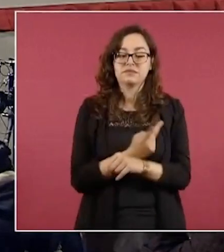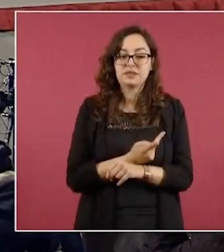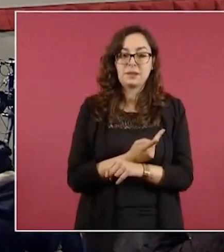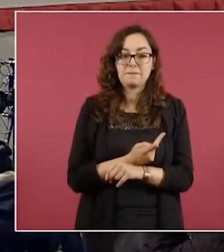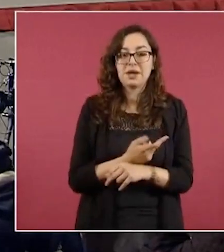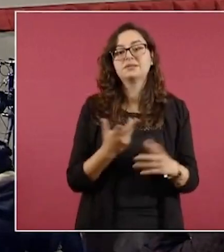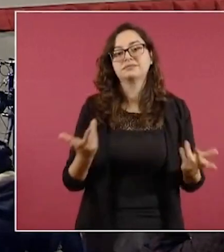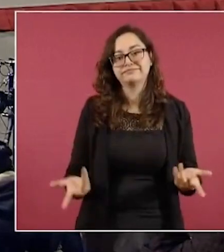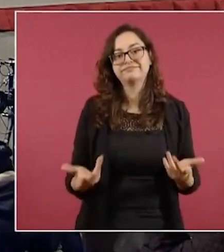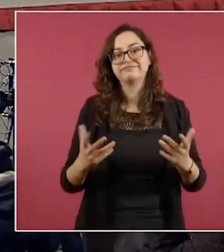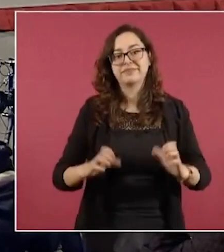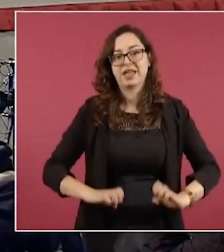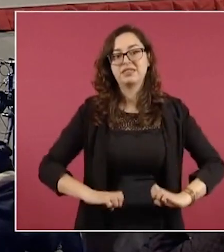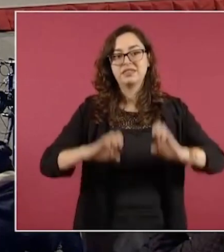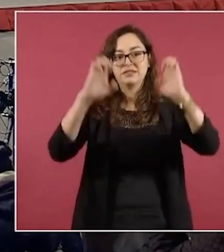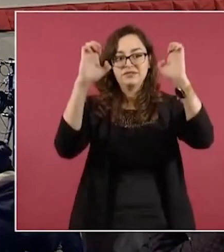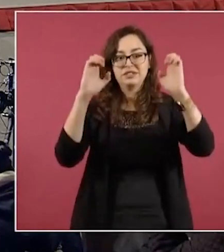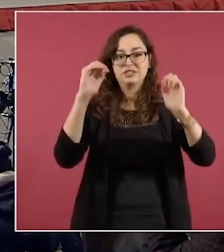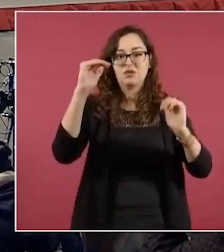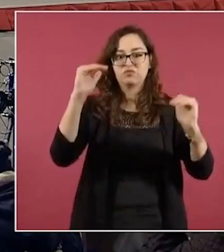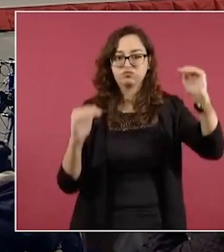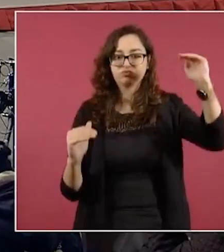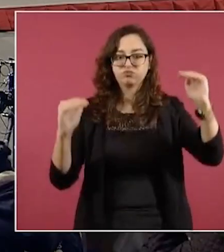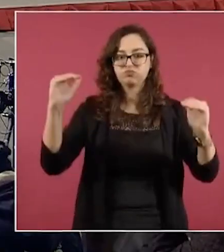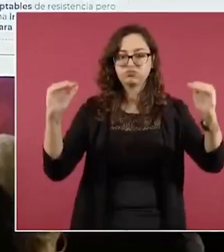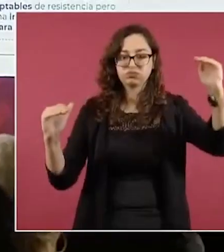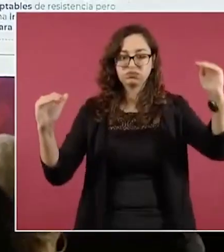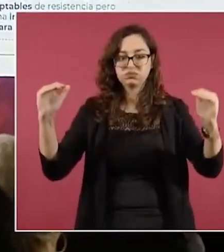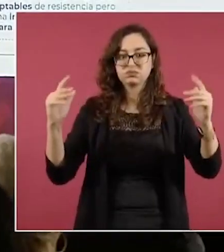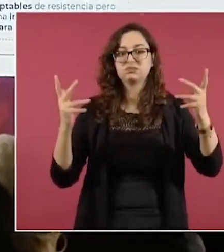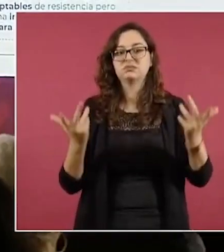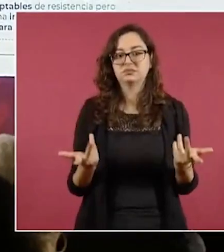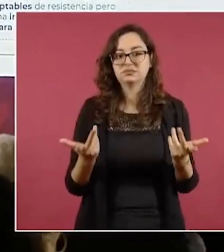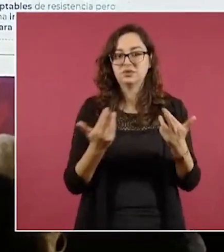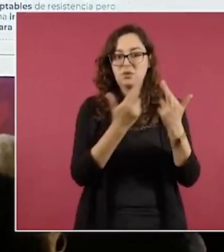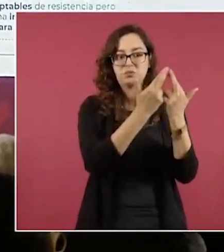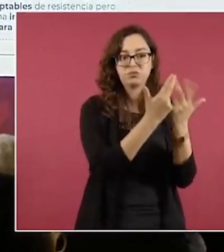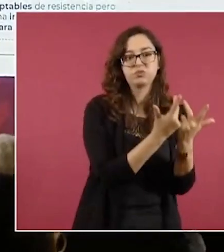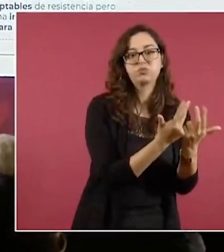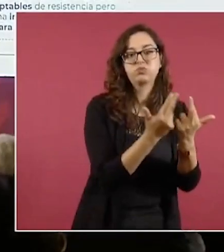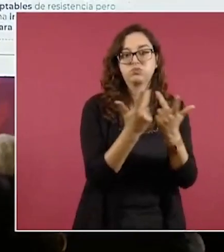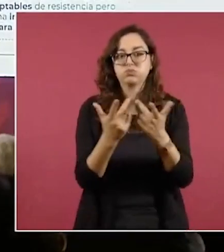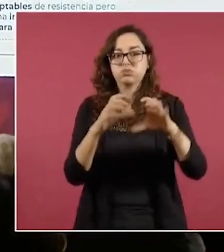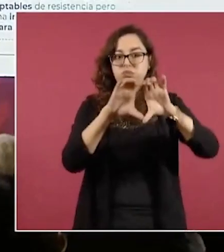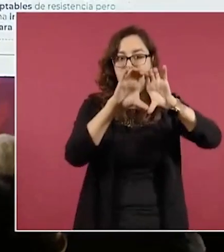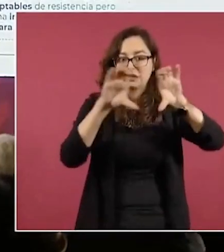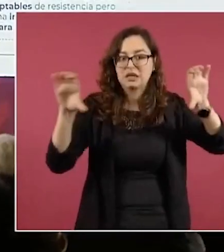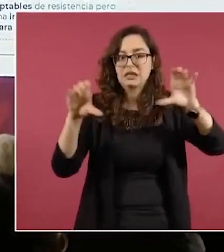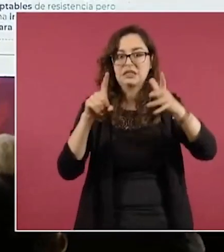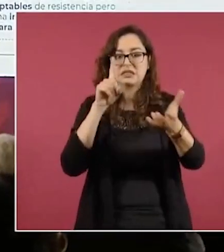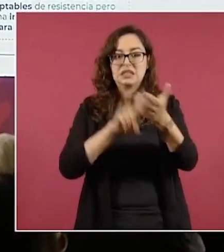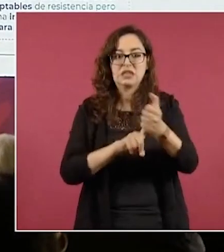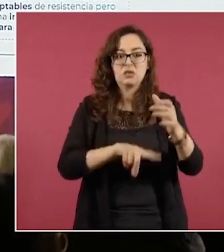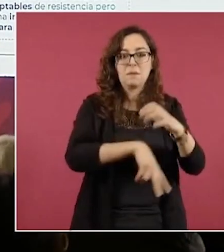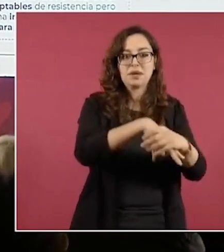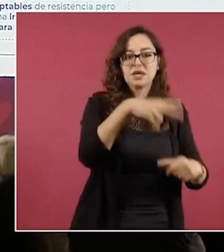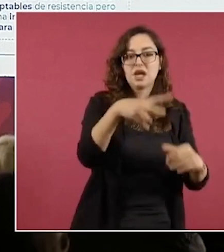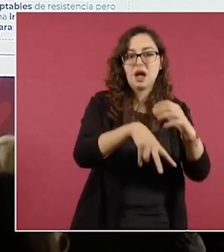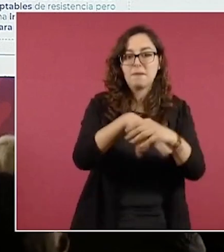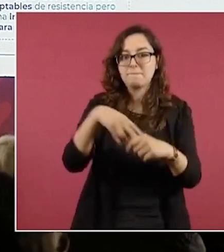oquedades entre las pilas y el suelo. Estas oquedades también han provocado